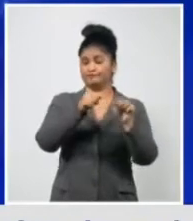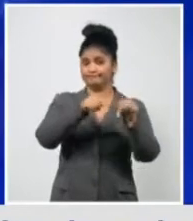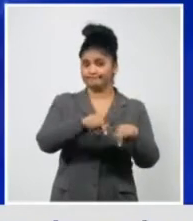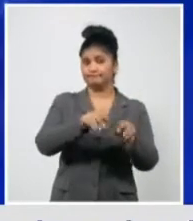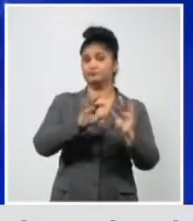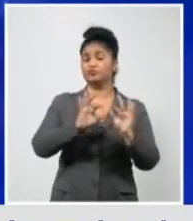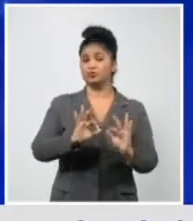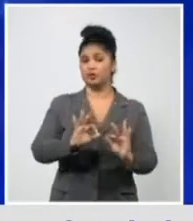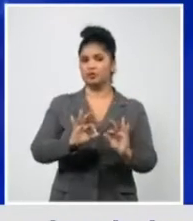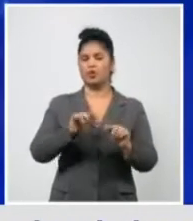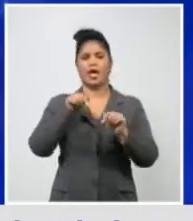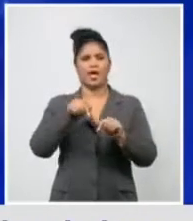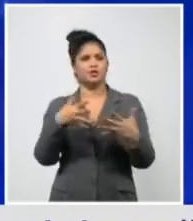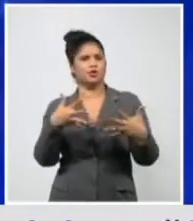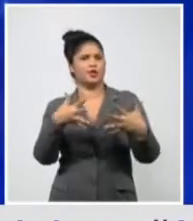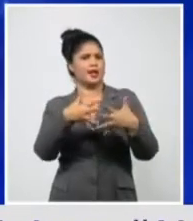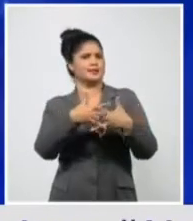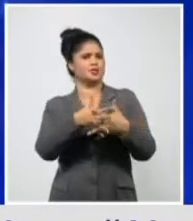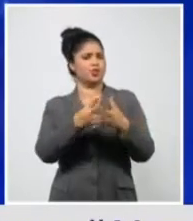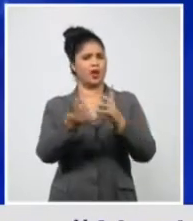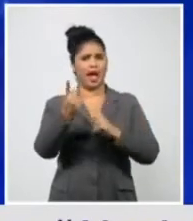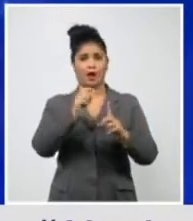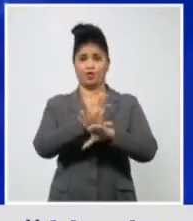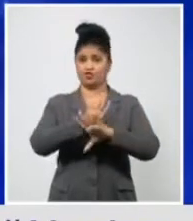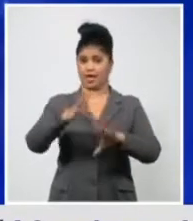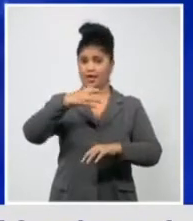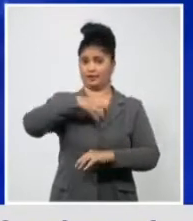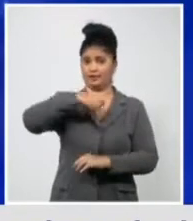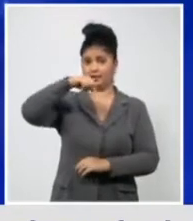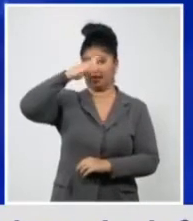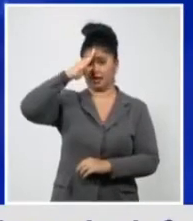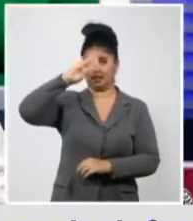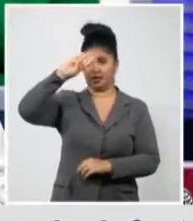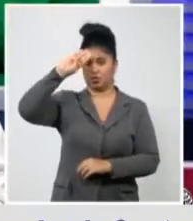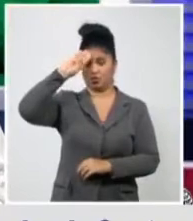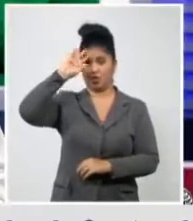tiene que ver con que ya tenemos la nueva cepa,